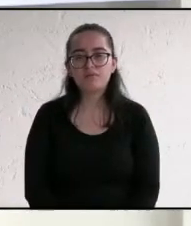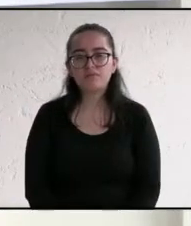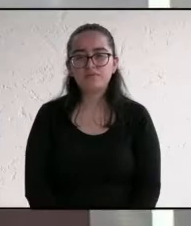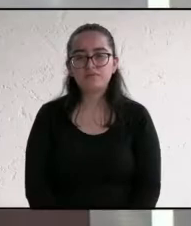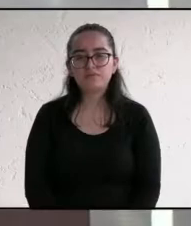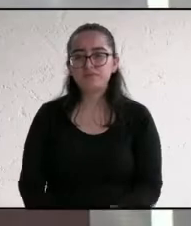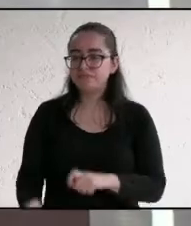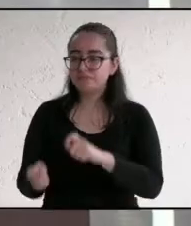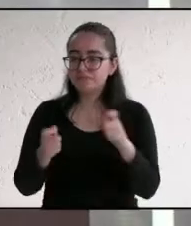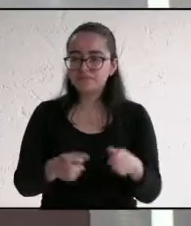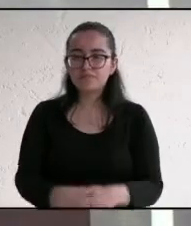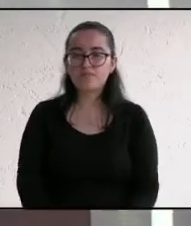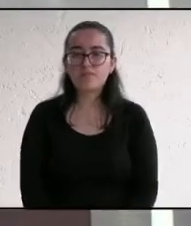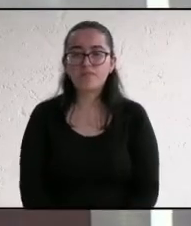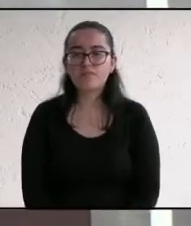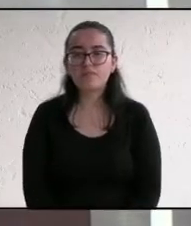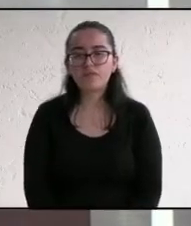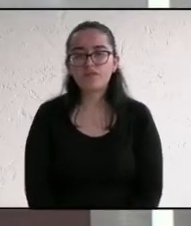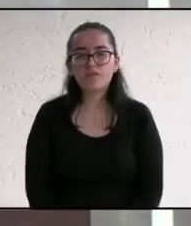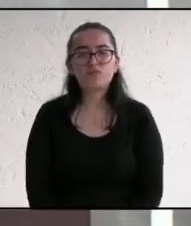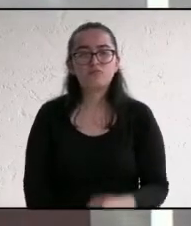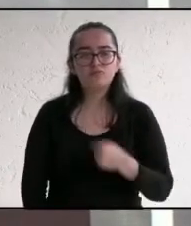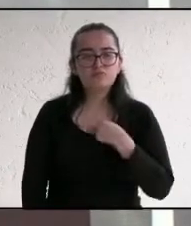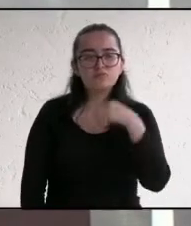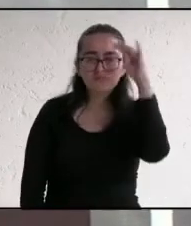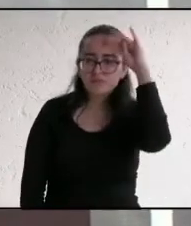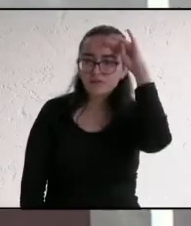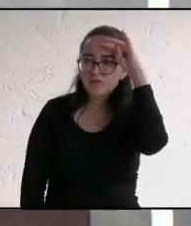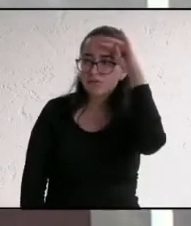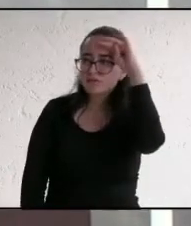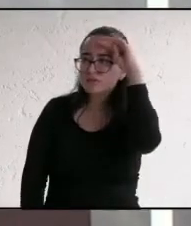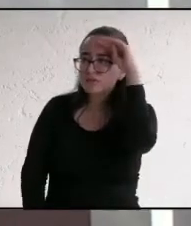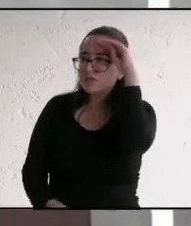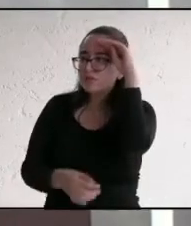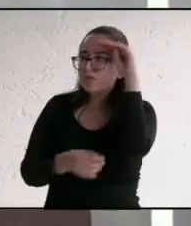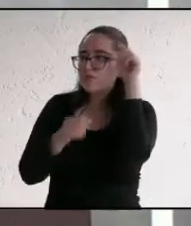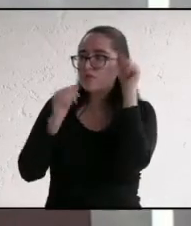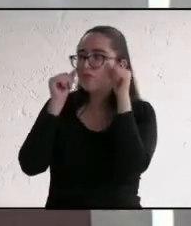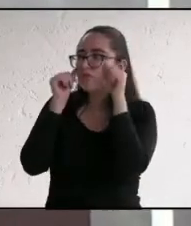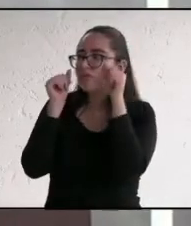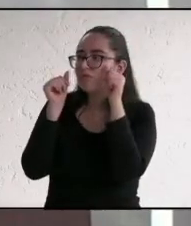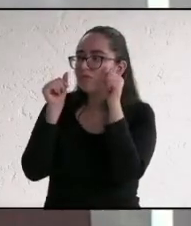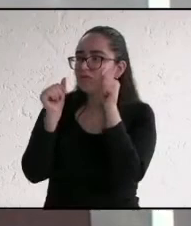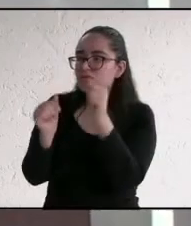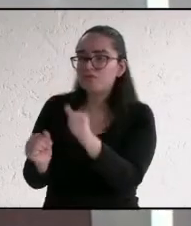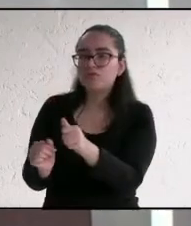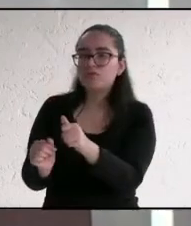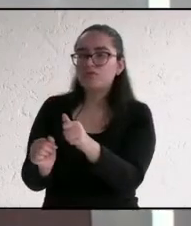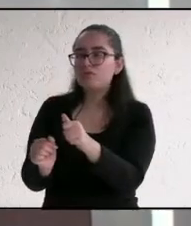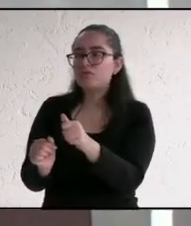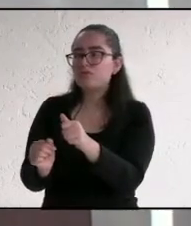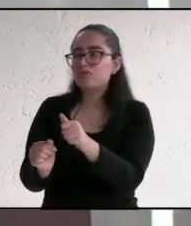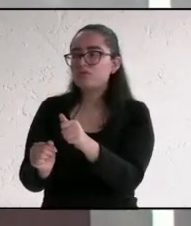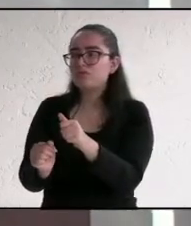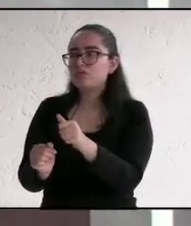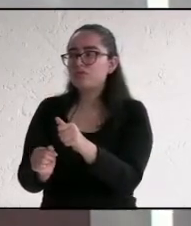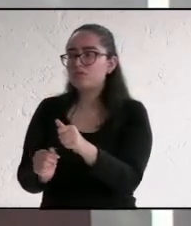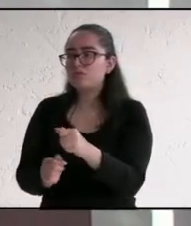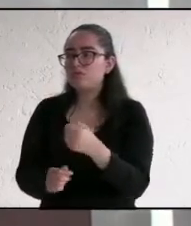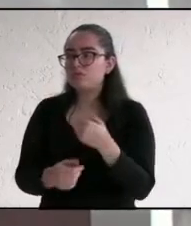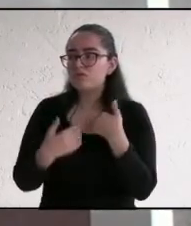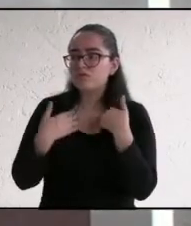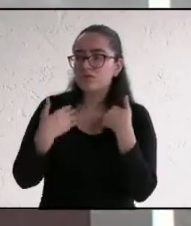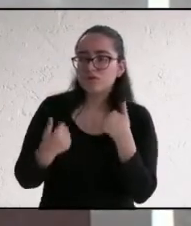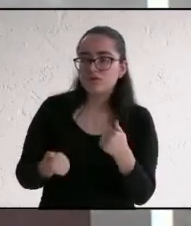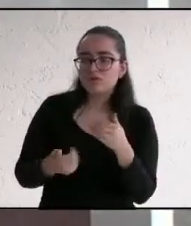candidata. Creo que no hemos estado enfocados en la pregunta porque no la han repetido continuamente y hemos entendido que